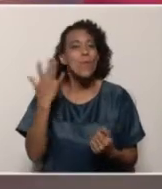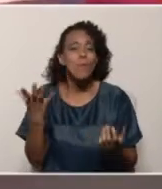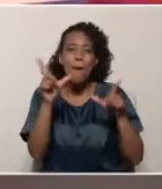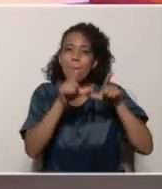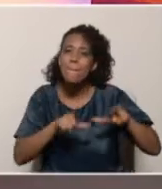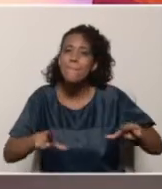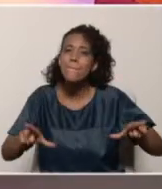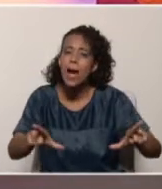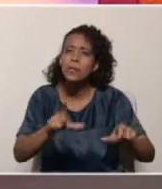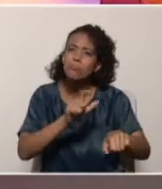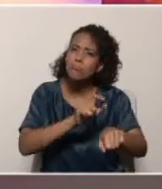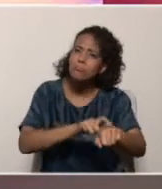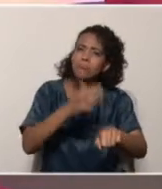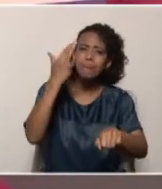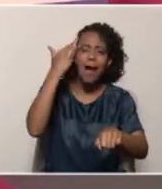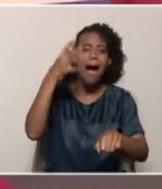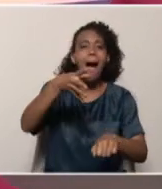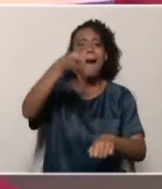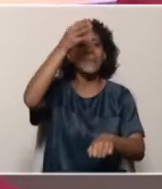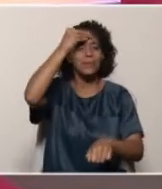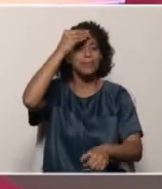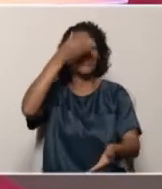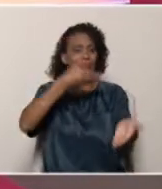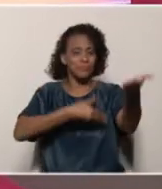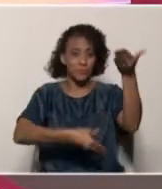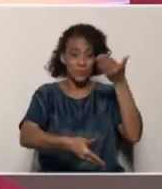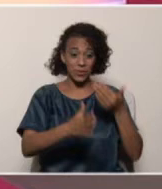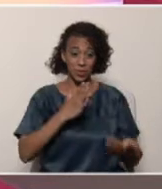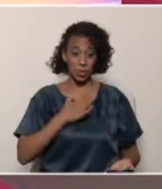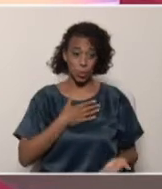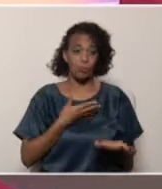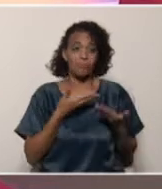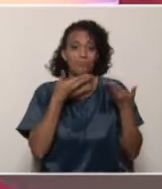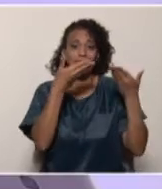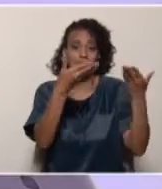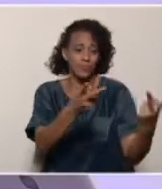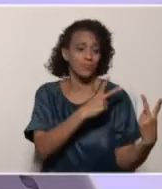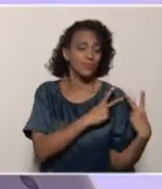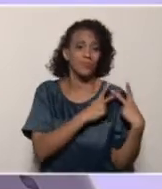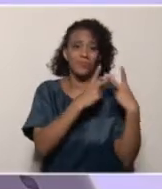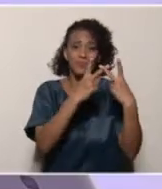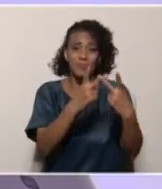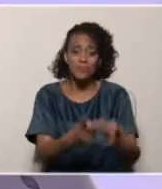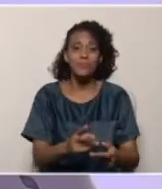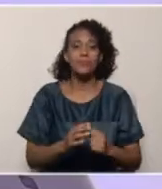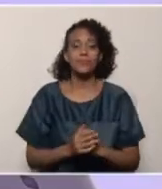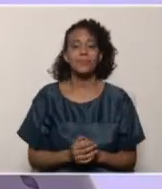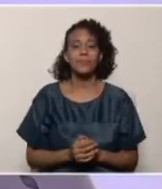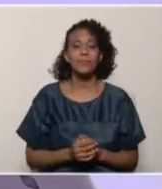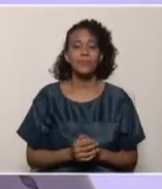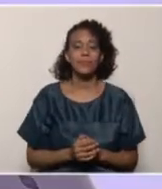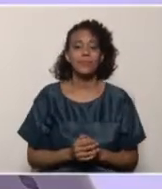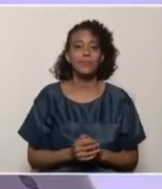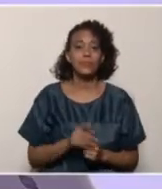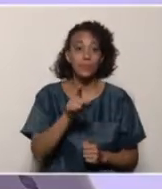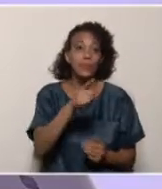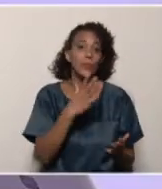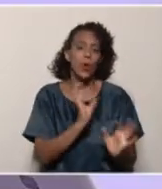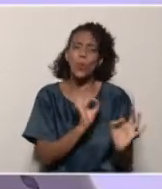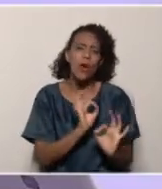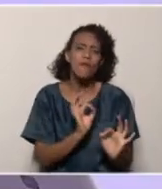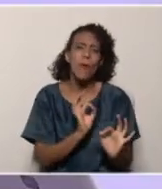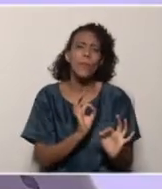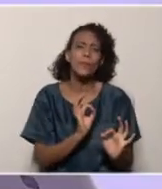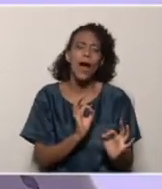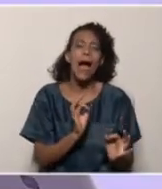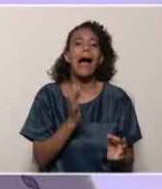espacio un momento para aprender y, en este caso, para agradecer esta acción comunitaria, debe verse como un agradecimiento,